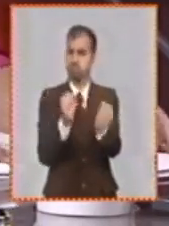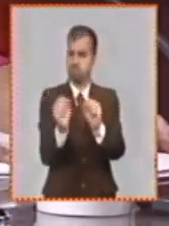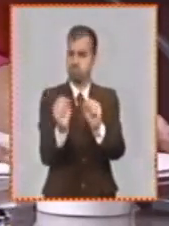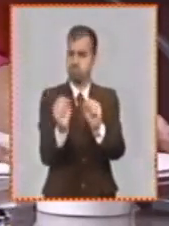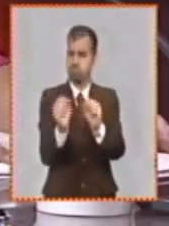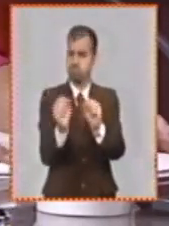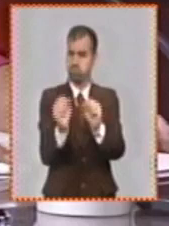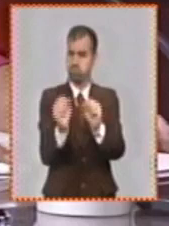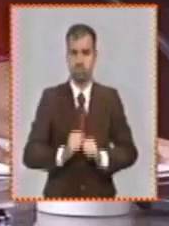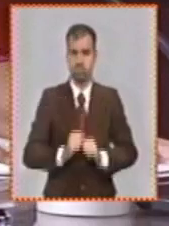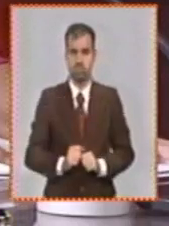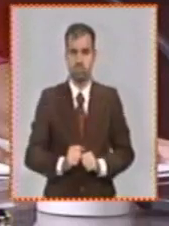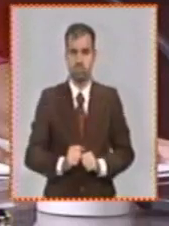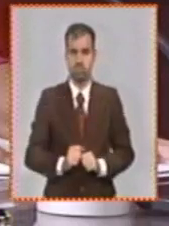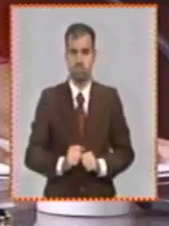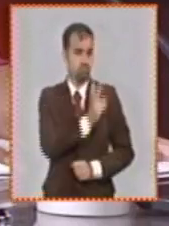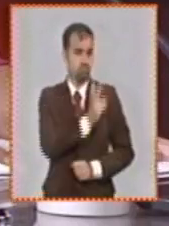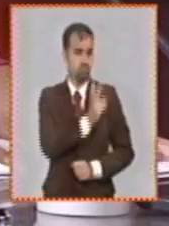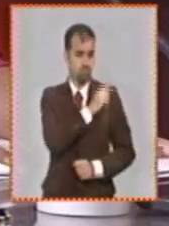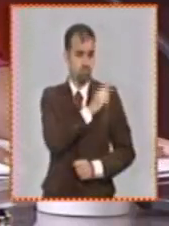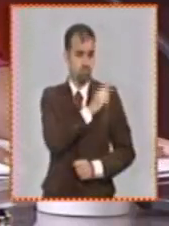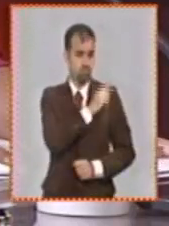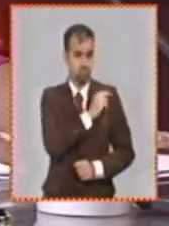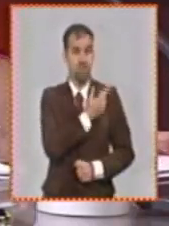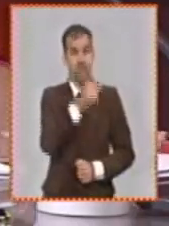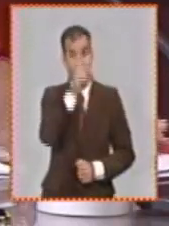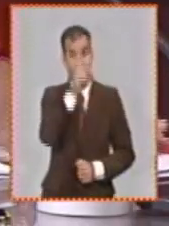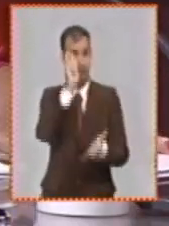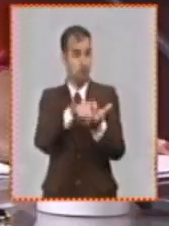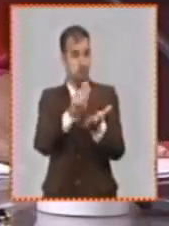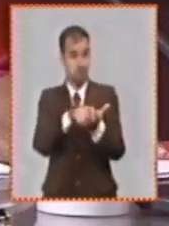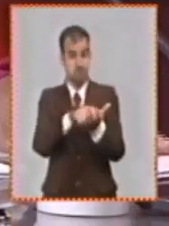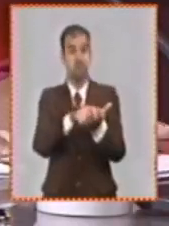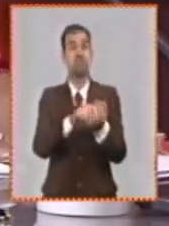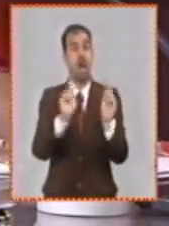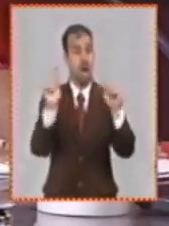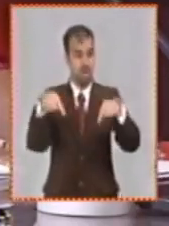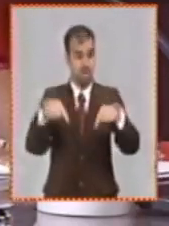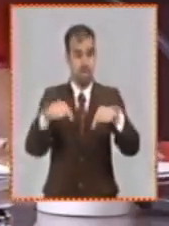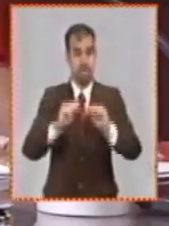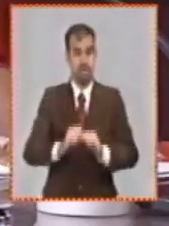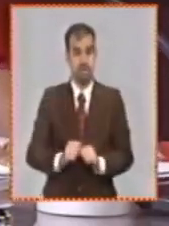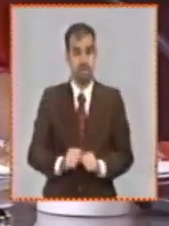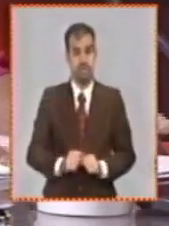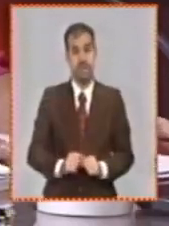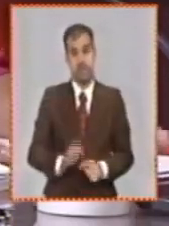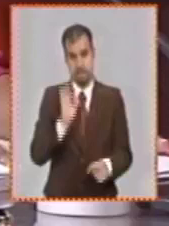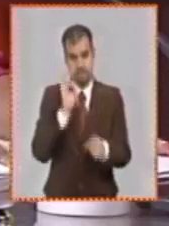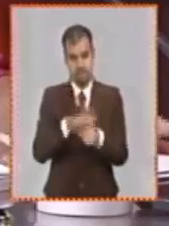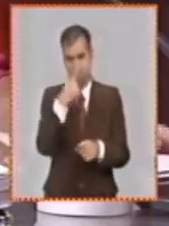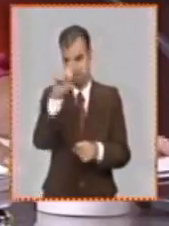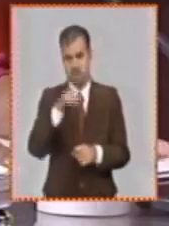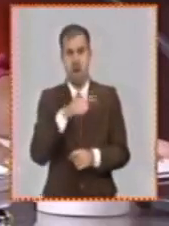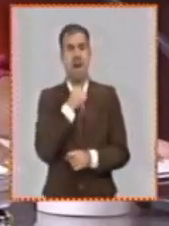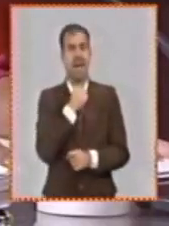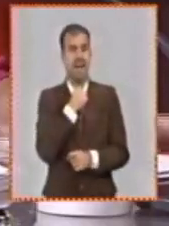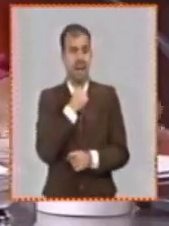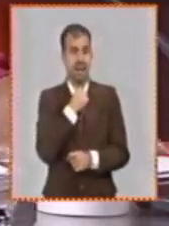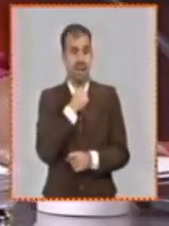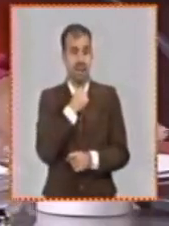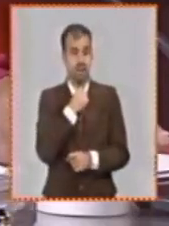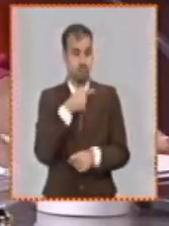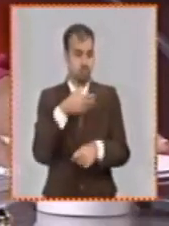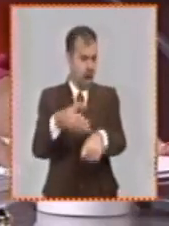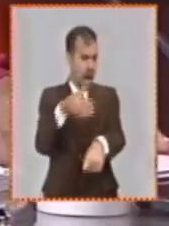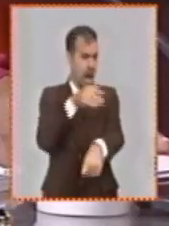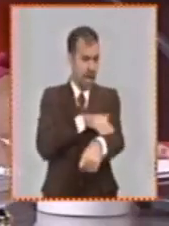diseño a través de las direcciones integrales de supervisión pero para el especial momento de la tarea de ordenamiento desde la